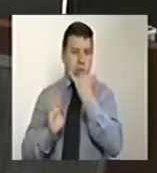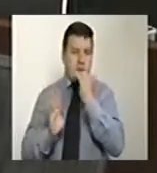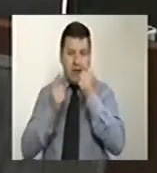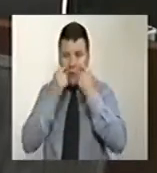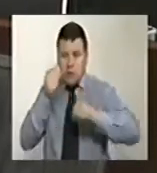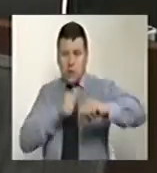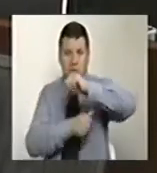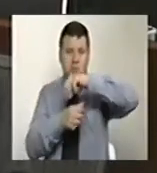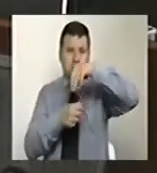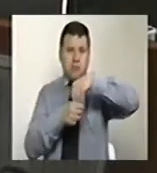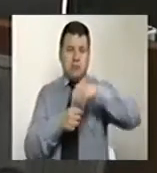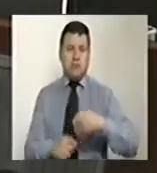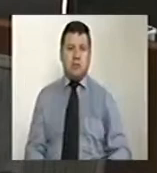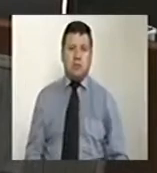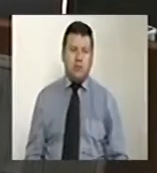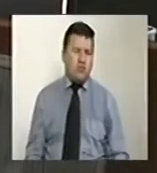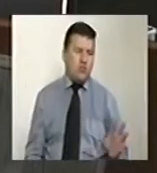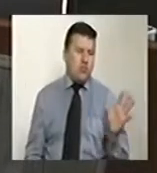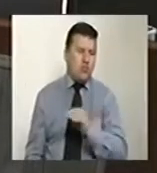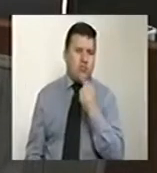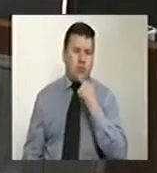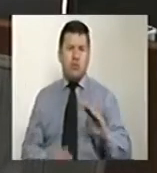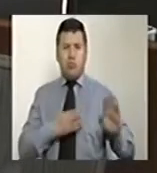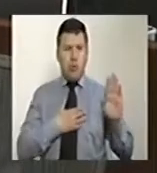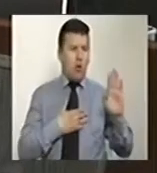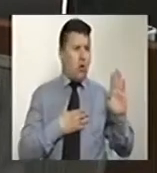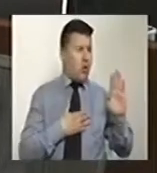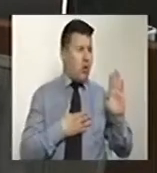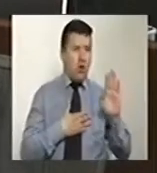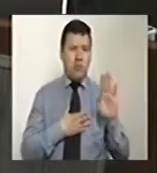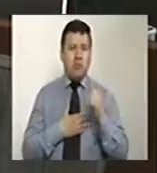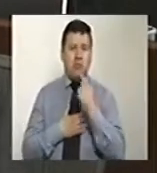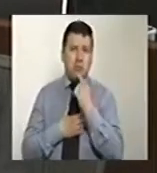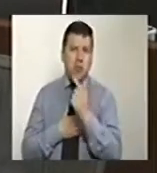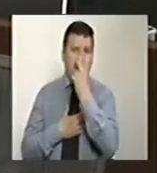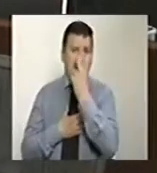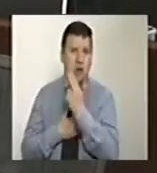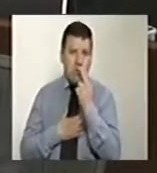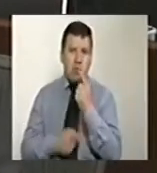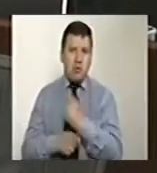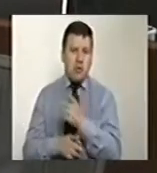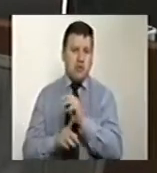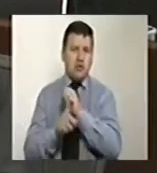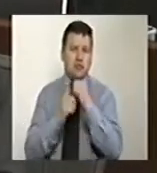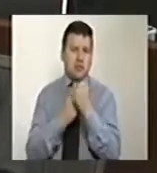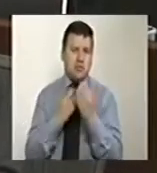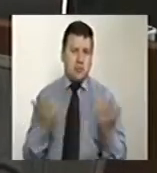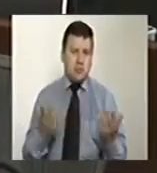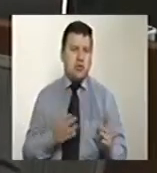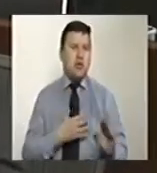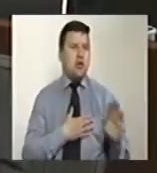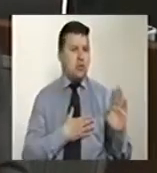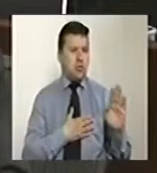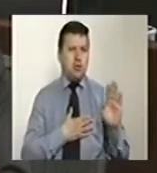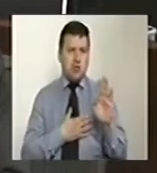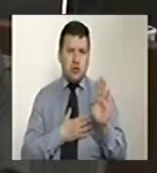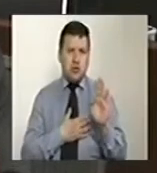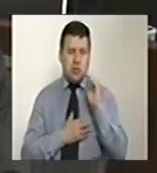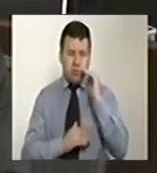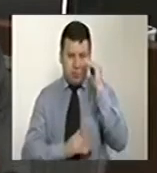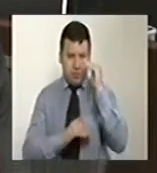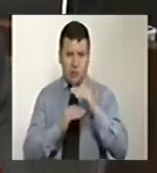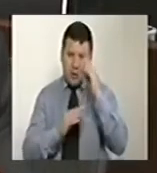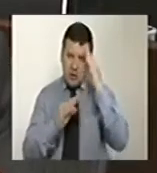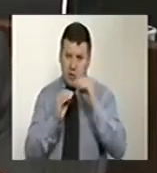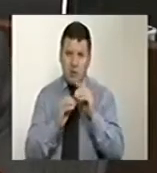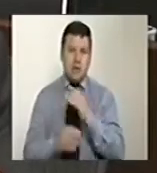Juan Manuel Santos. Todo lo que prometió en su campaña se ha cumplido en este tema social. Prometió disminución